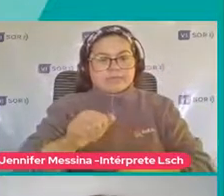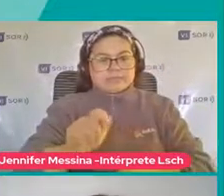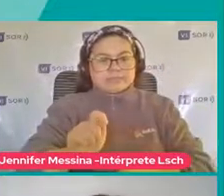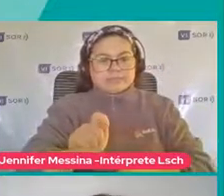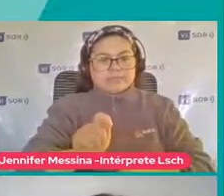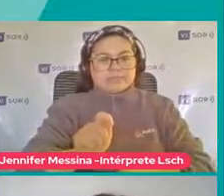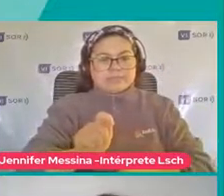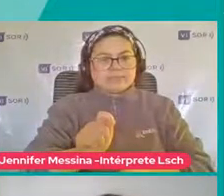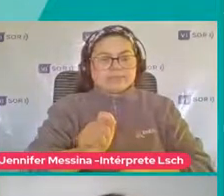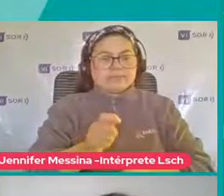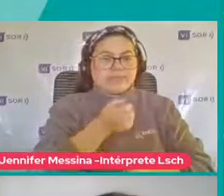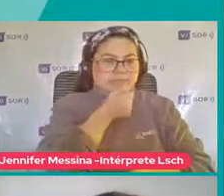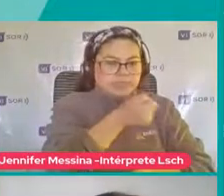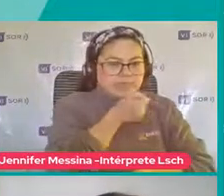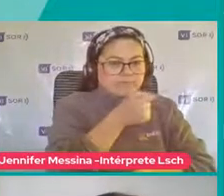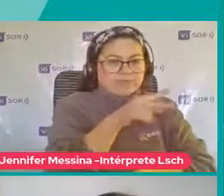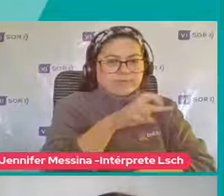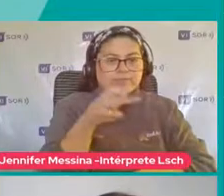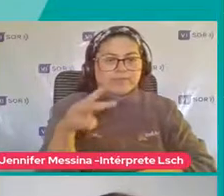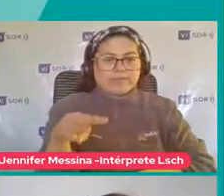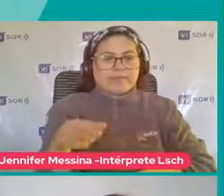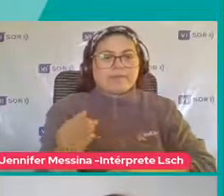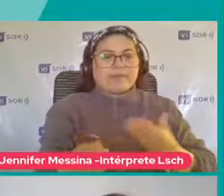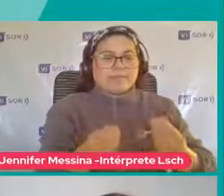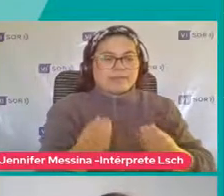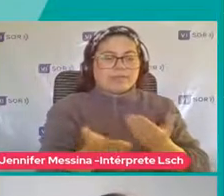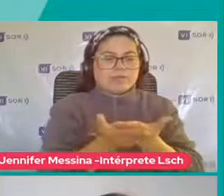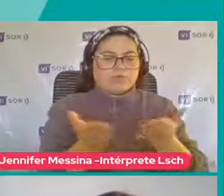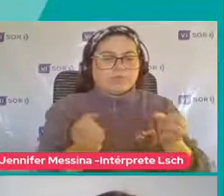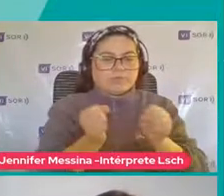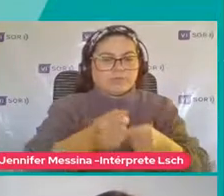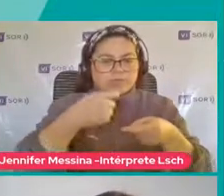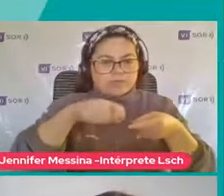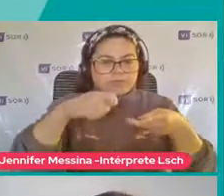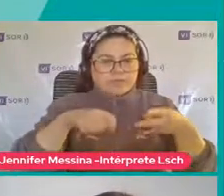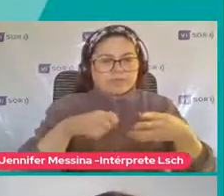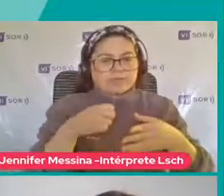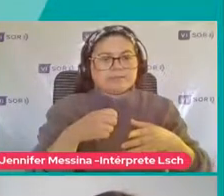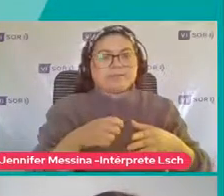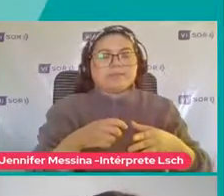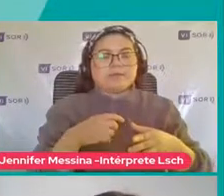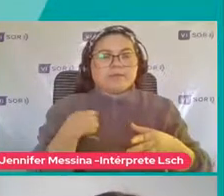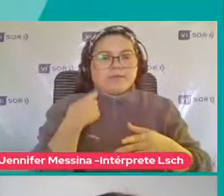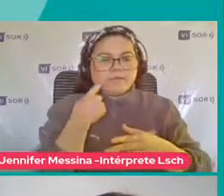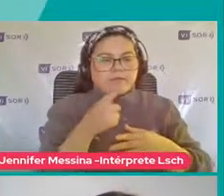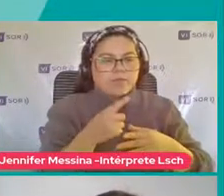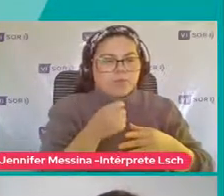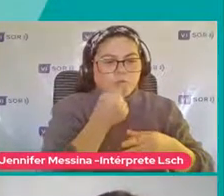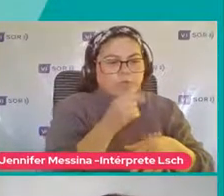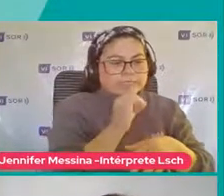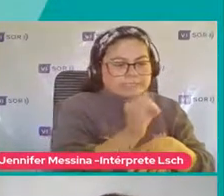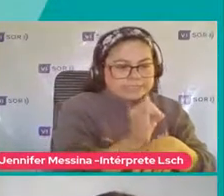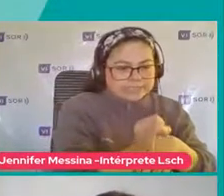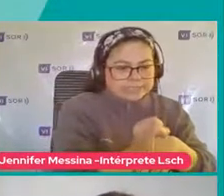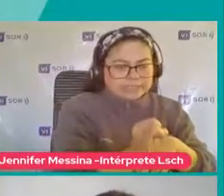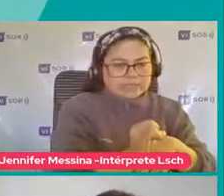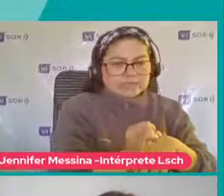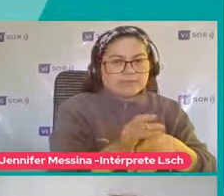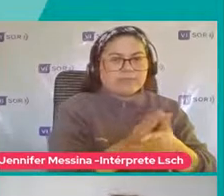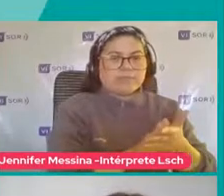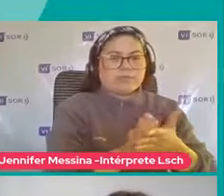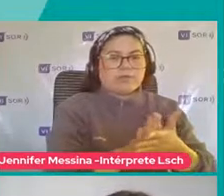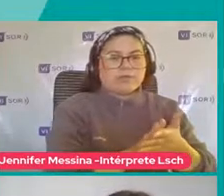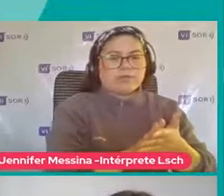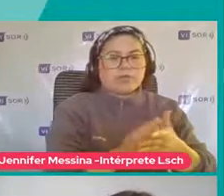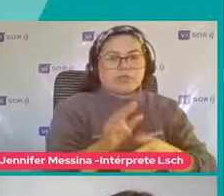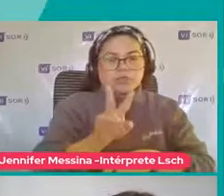Entrevista a los papás ¿Para qué? Porque en el fondo Yo tengo que ver Cuáles de estas conductas Sí presenta Y cuando presenta Más de